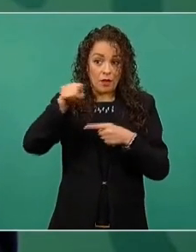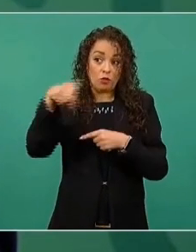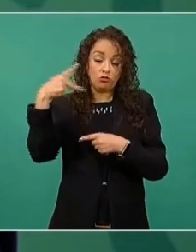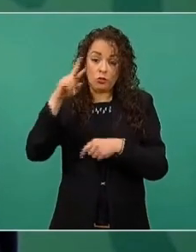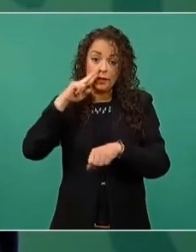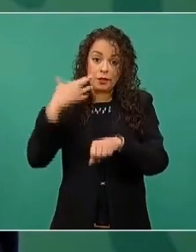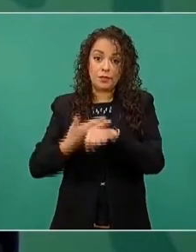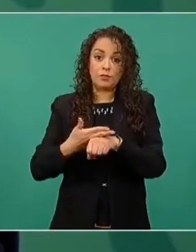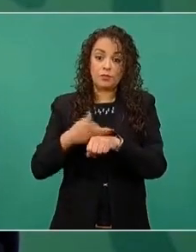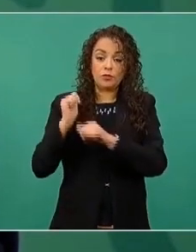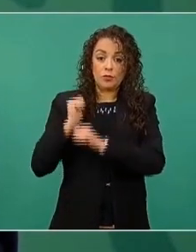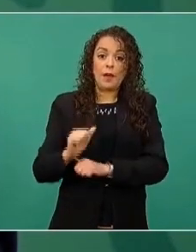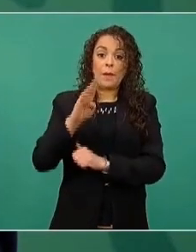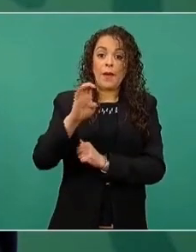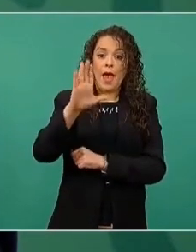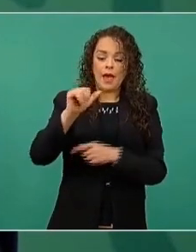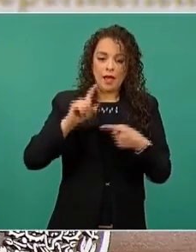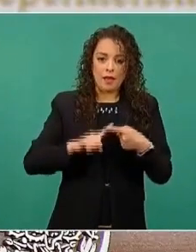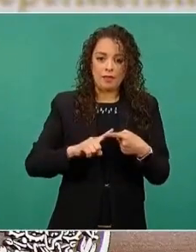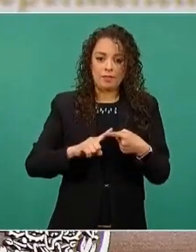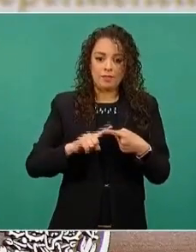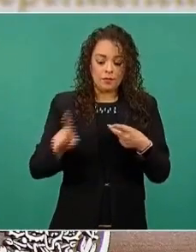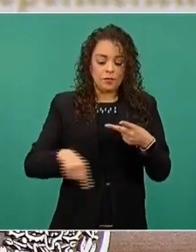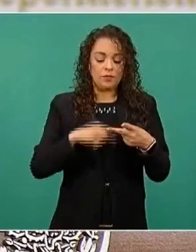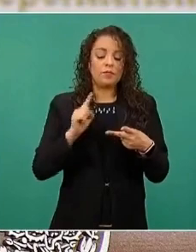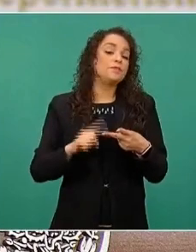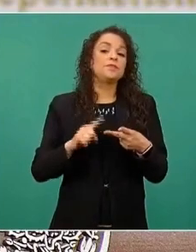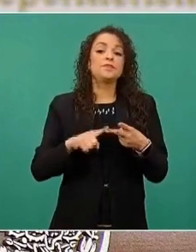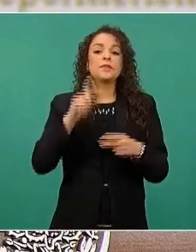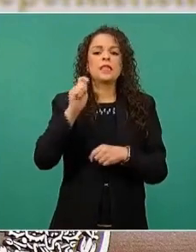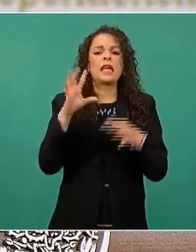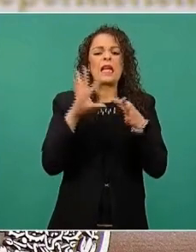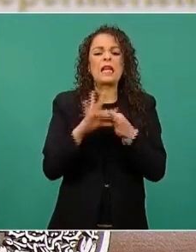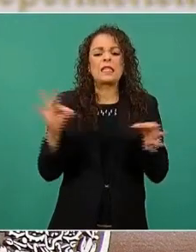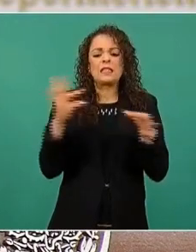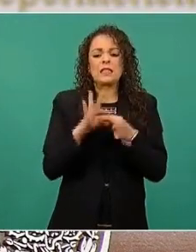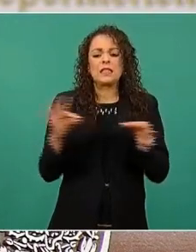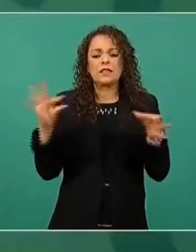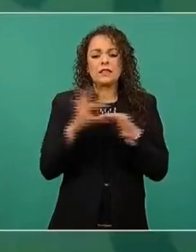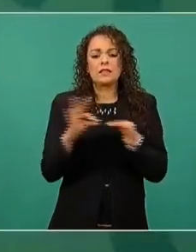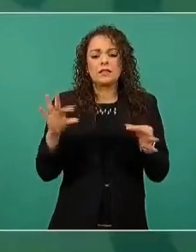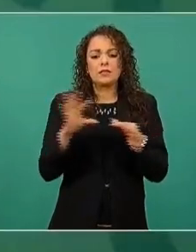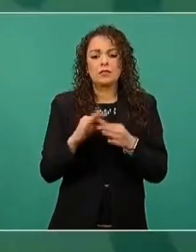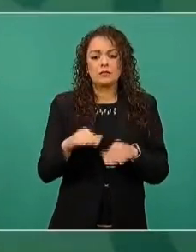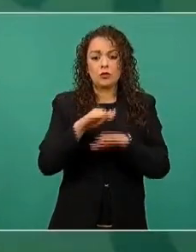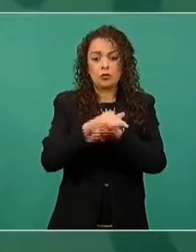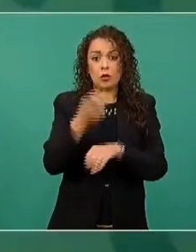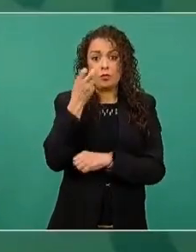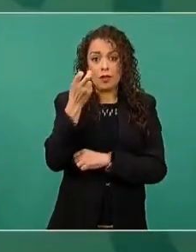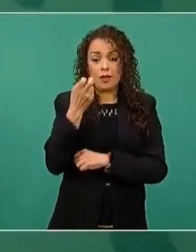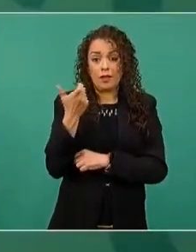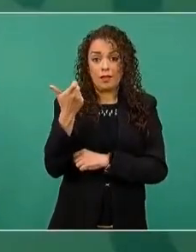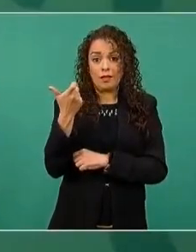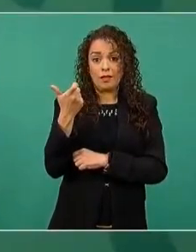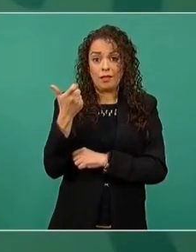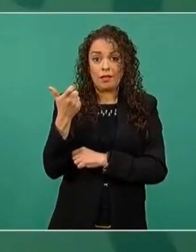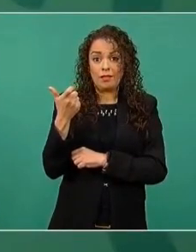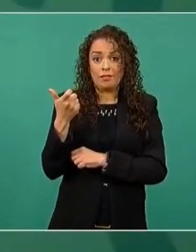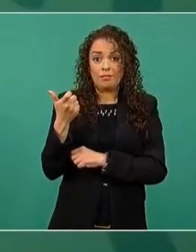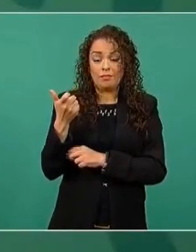y que nos traiga también ya una explicación sobre este moche y